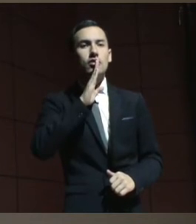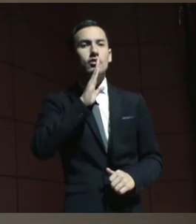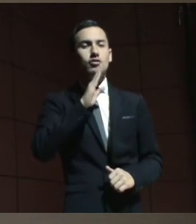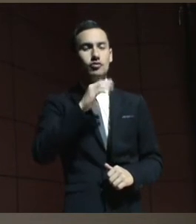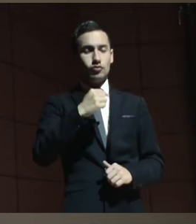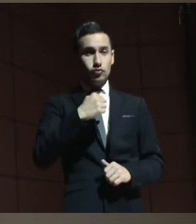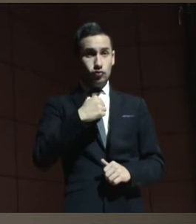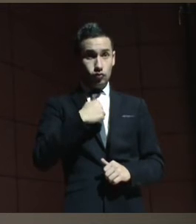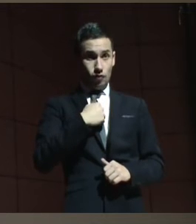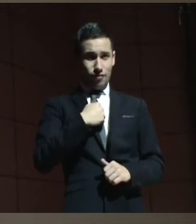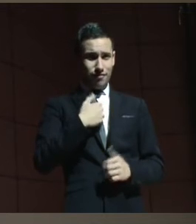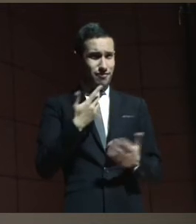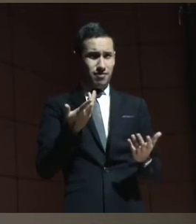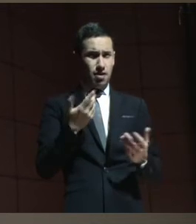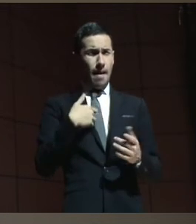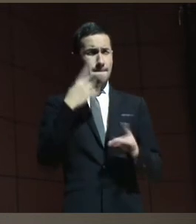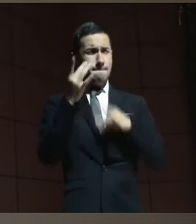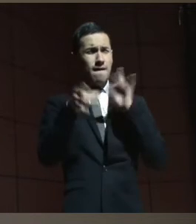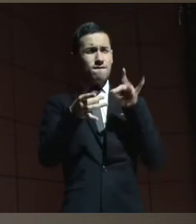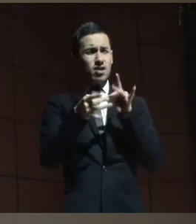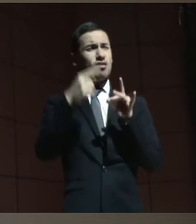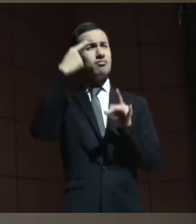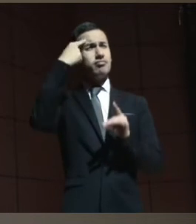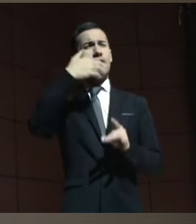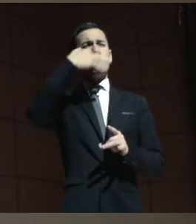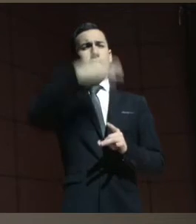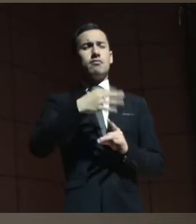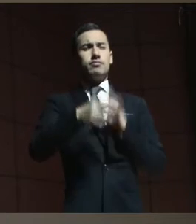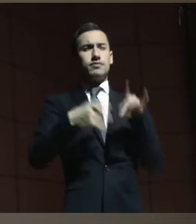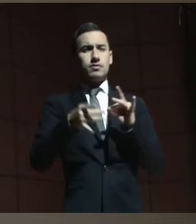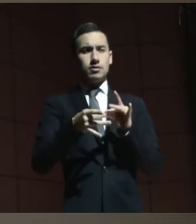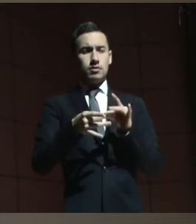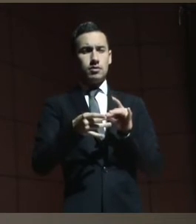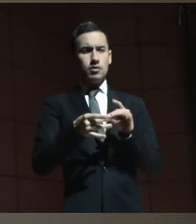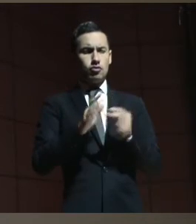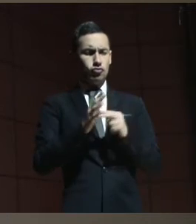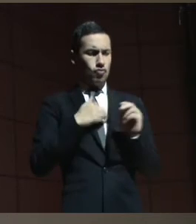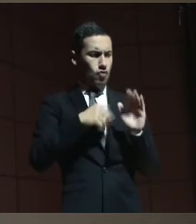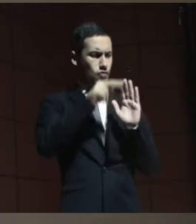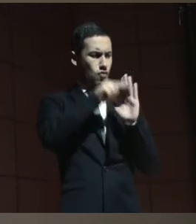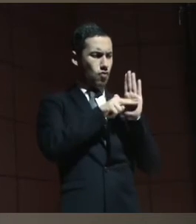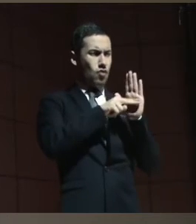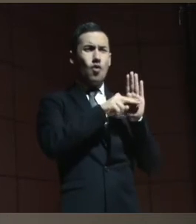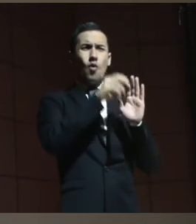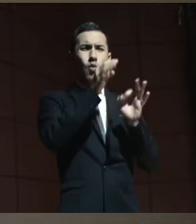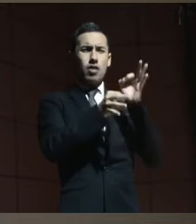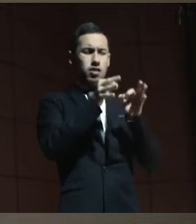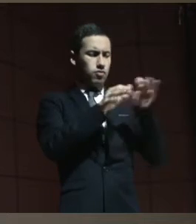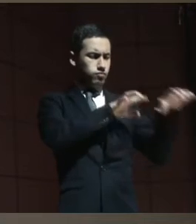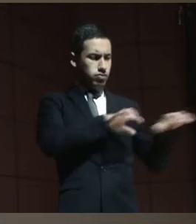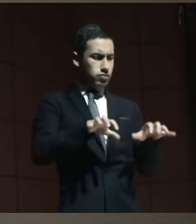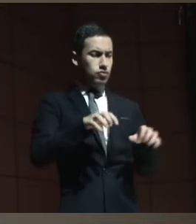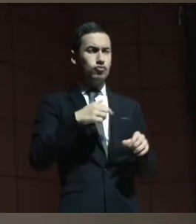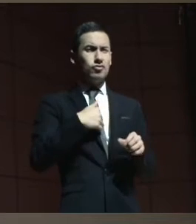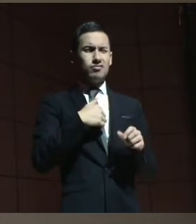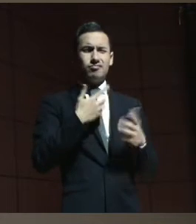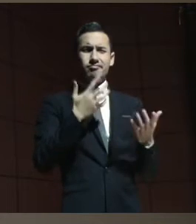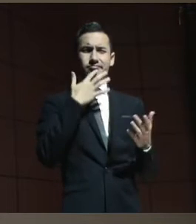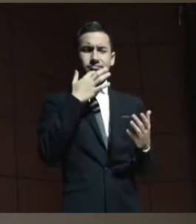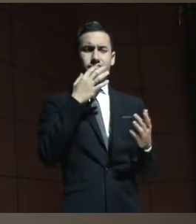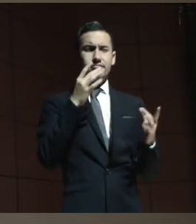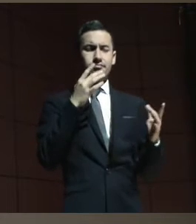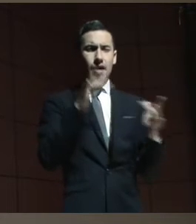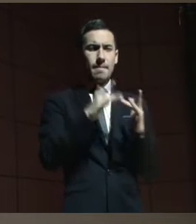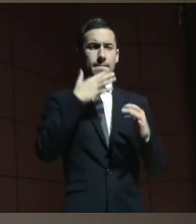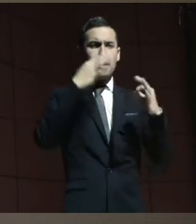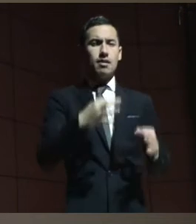válido, se puede estar en intervano lúcido. A partir de tanto trabajo con las